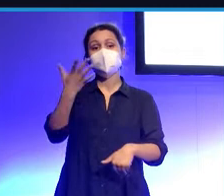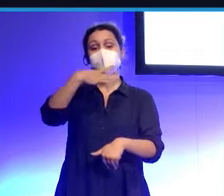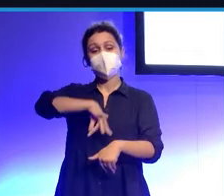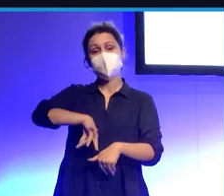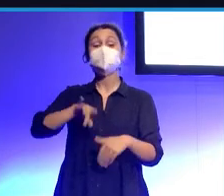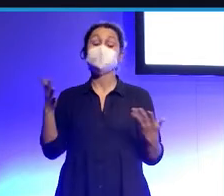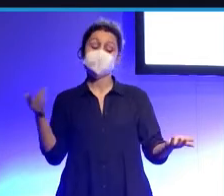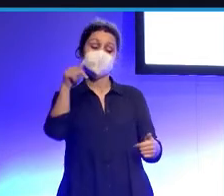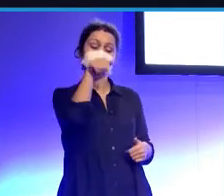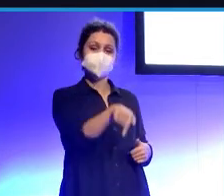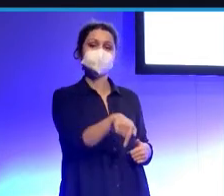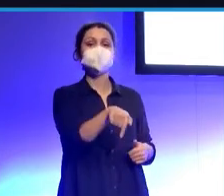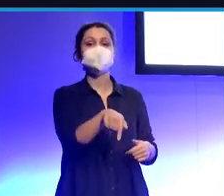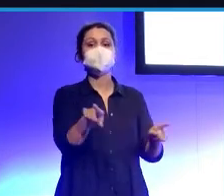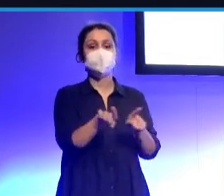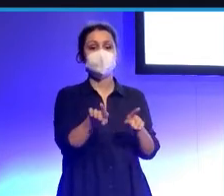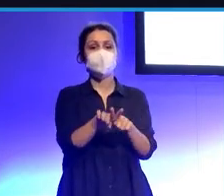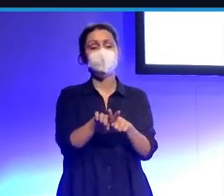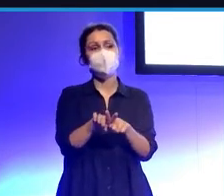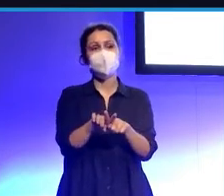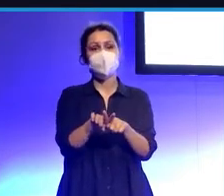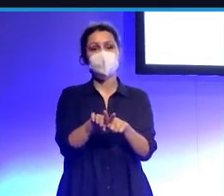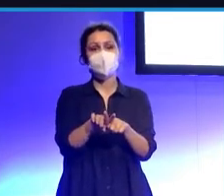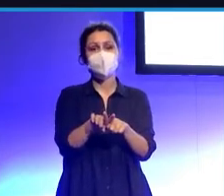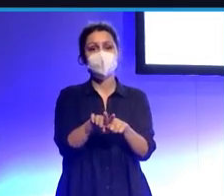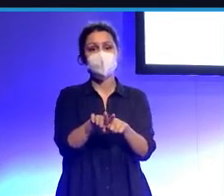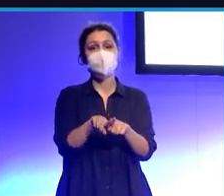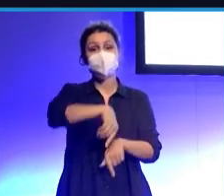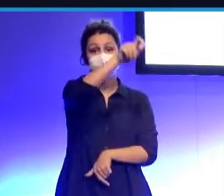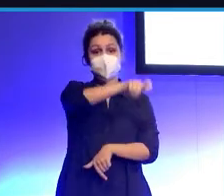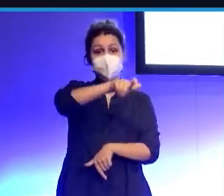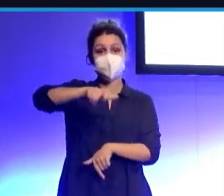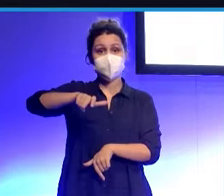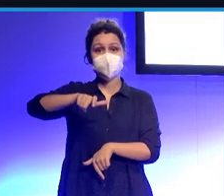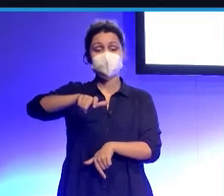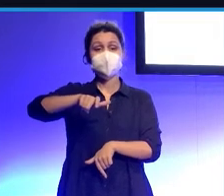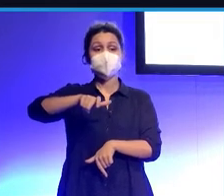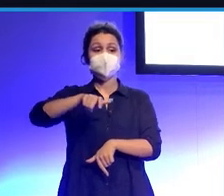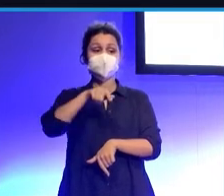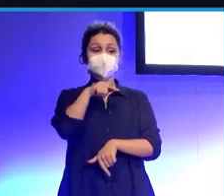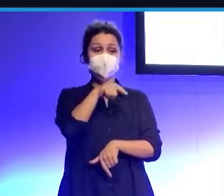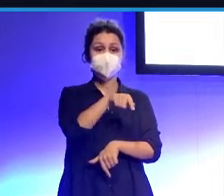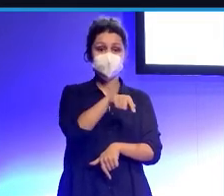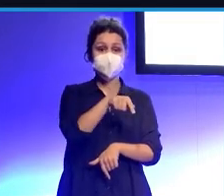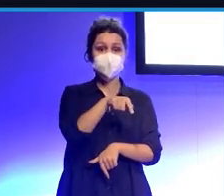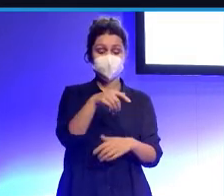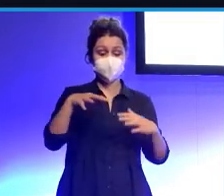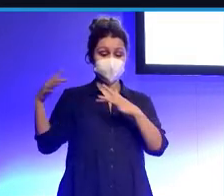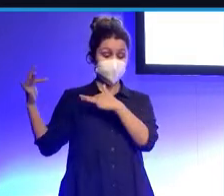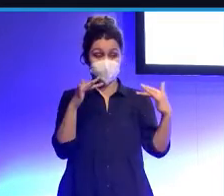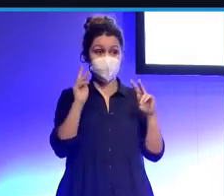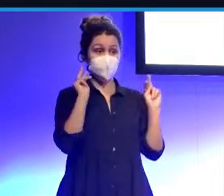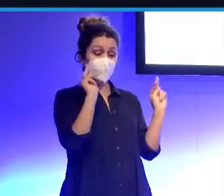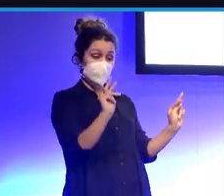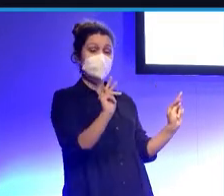Entonces, aquí lo que hace el experimento, coge a 200 personas, ¿vale?, y de esas 200 personas, 100 ven el partido, como lo vemos